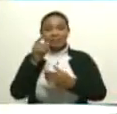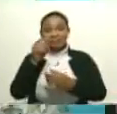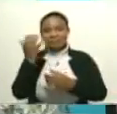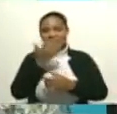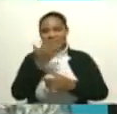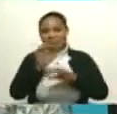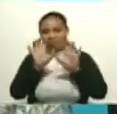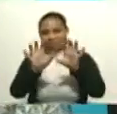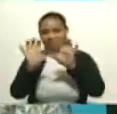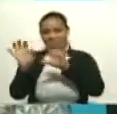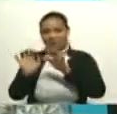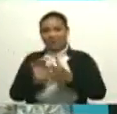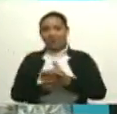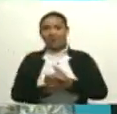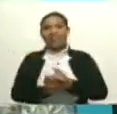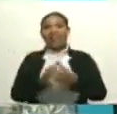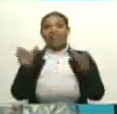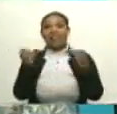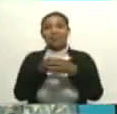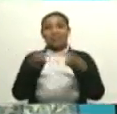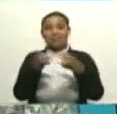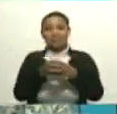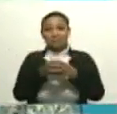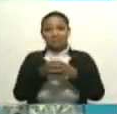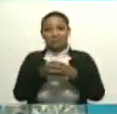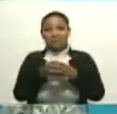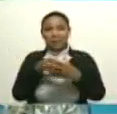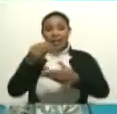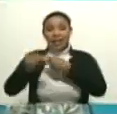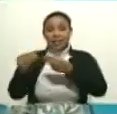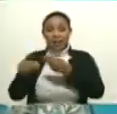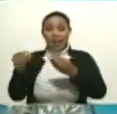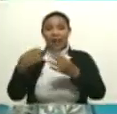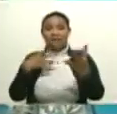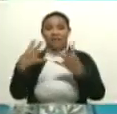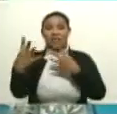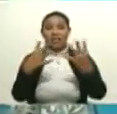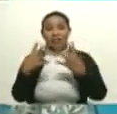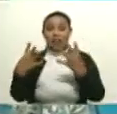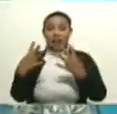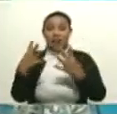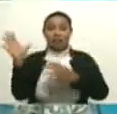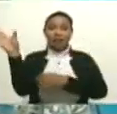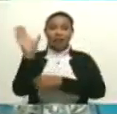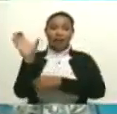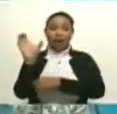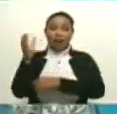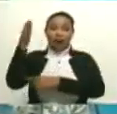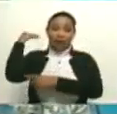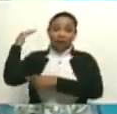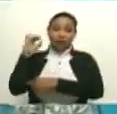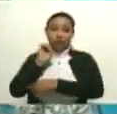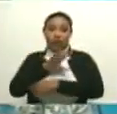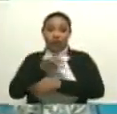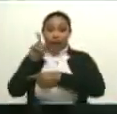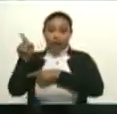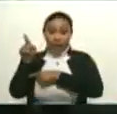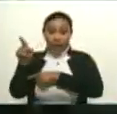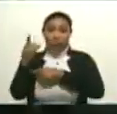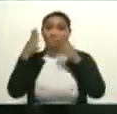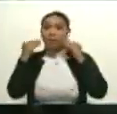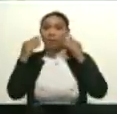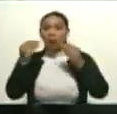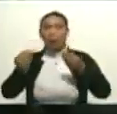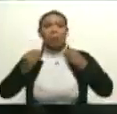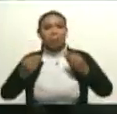Aníbal formó parte del equipo de Carlos Jiménez con el histórico Festival de Teatro de Caracas. Y esa experticia le sirvió